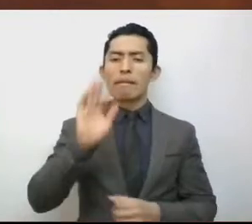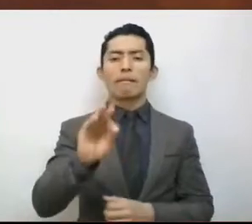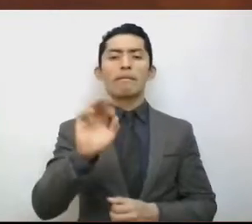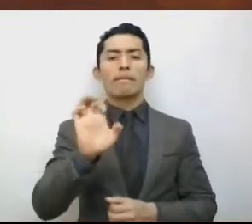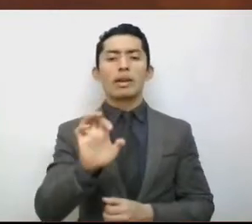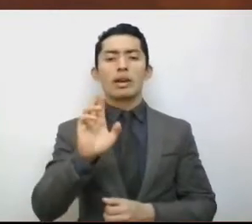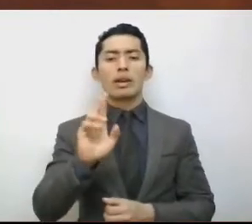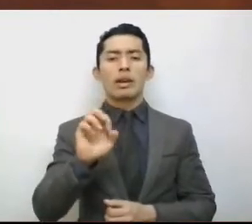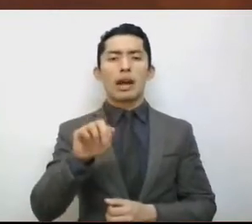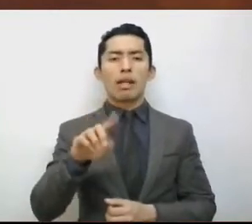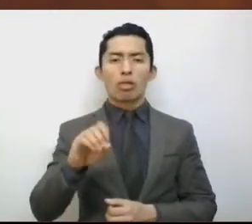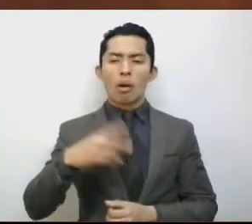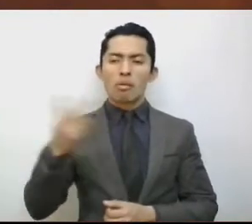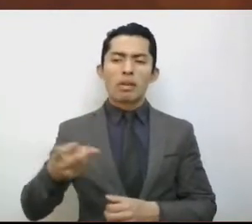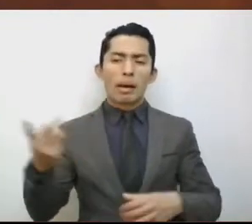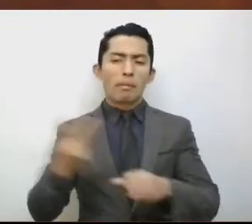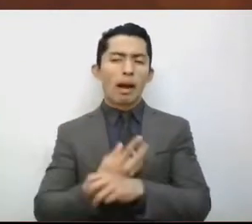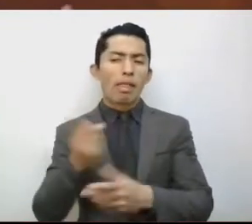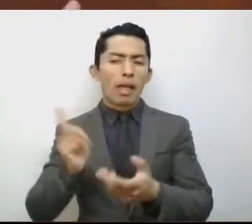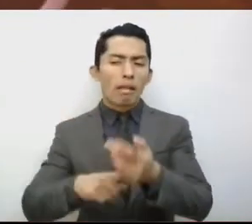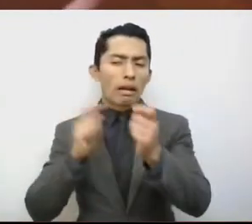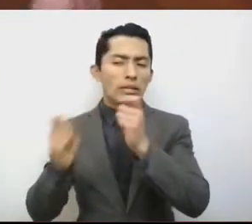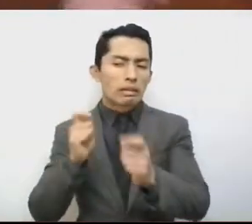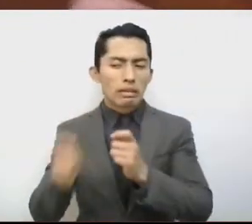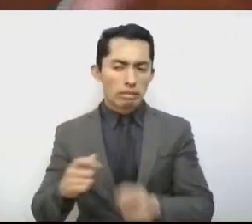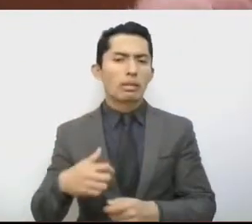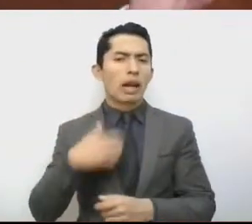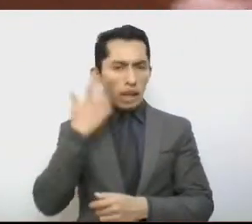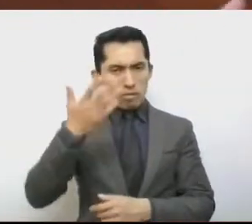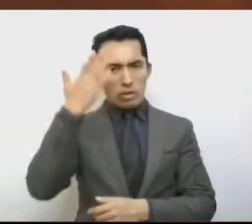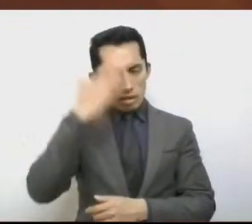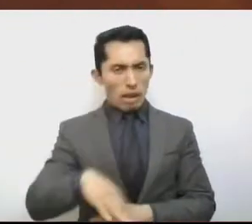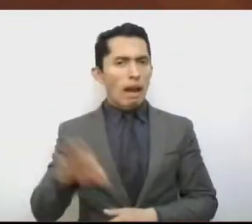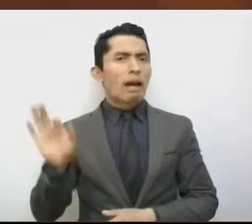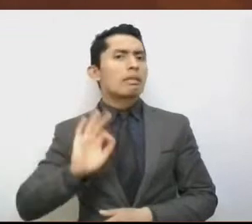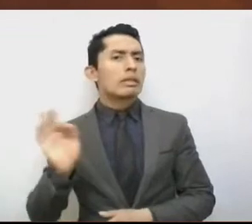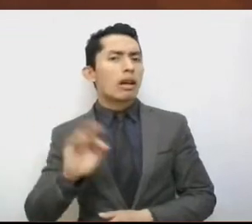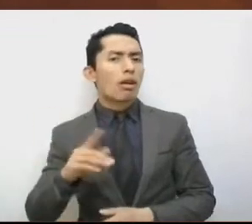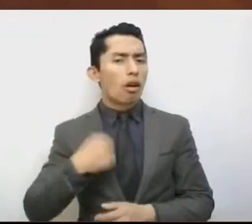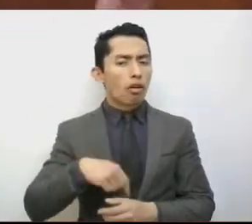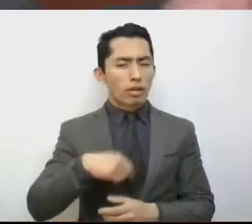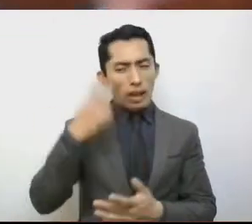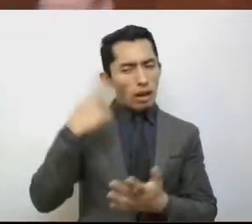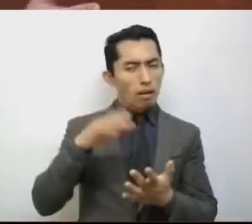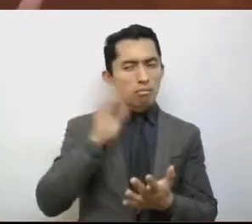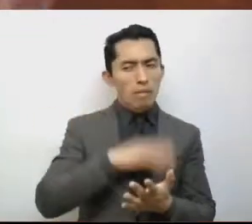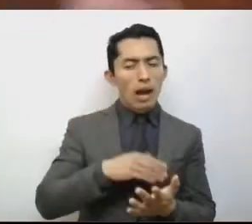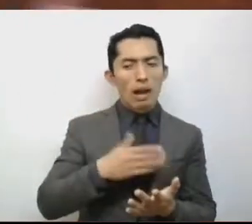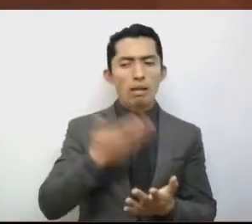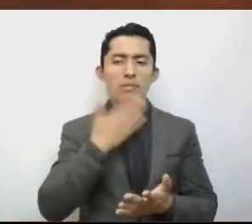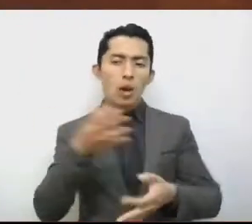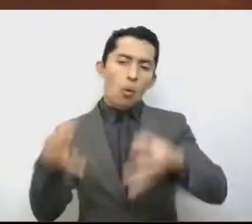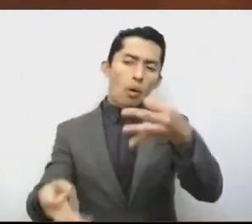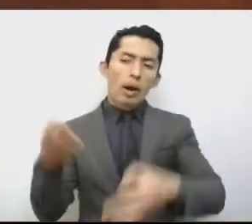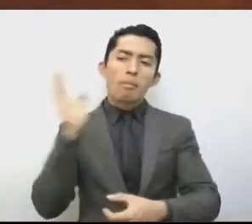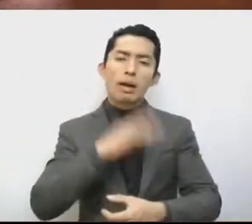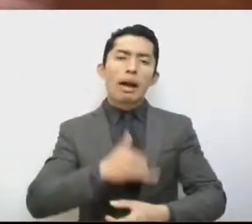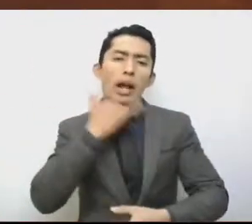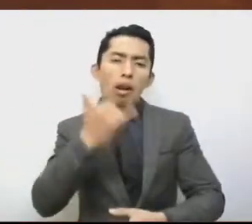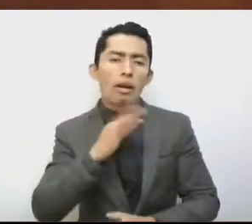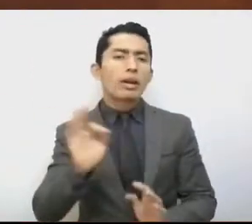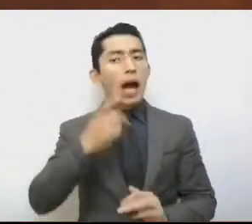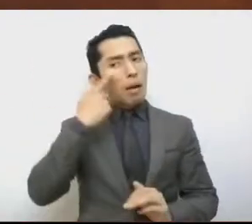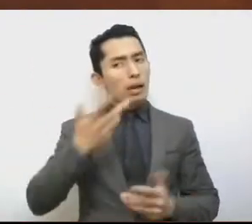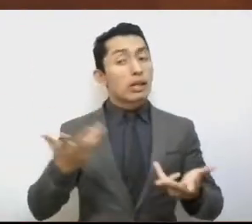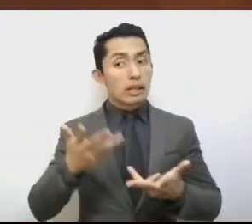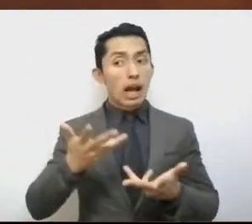También para conocer, porque quizás lo estamos juzgando mal. Probablemente ha hecho mucho, pero no